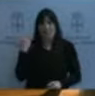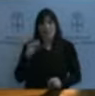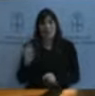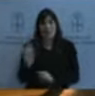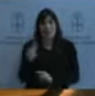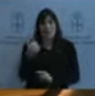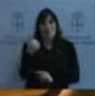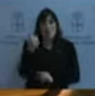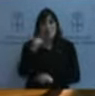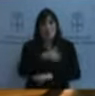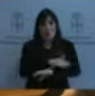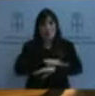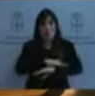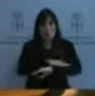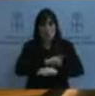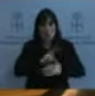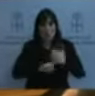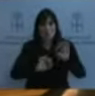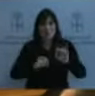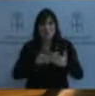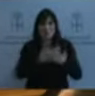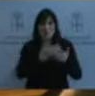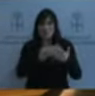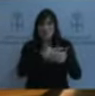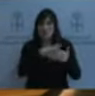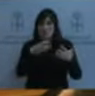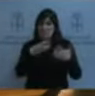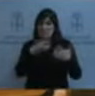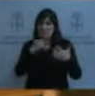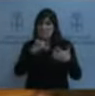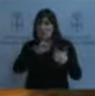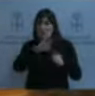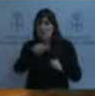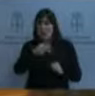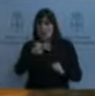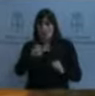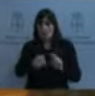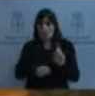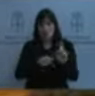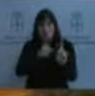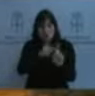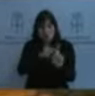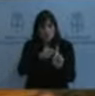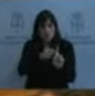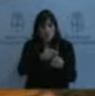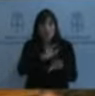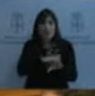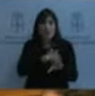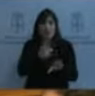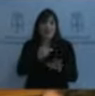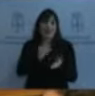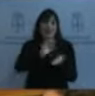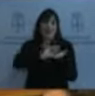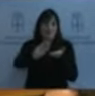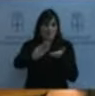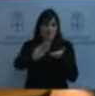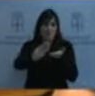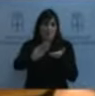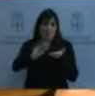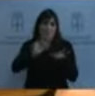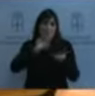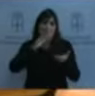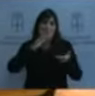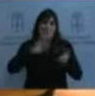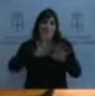700.000 euros pensados para contribuir a la extensión de Internet a